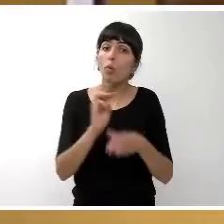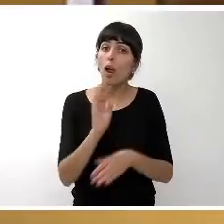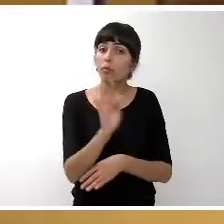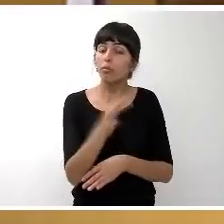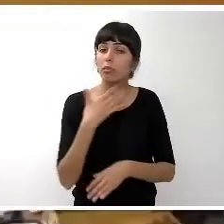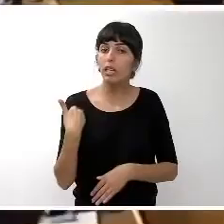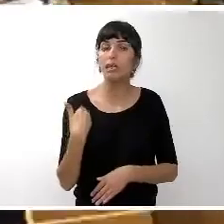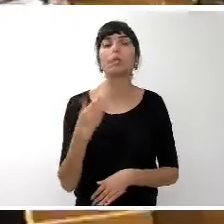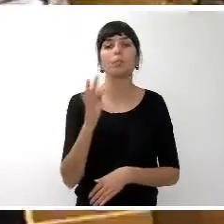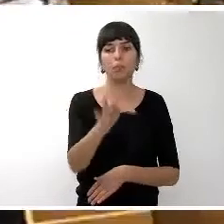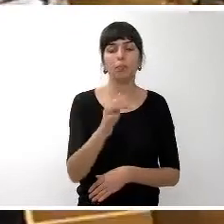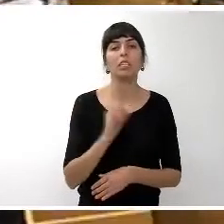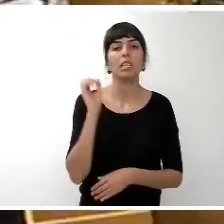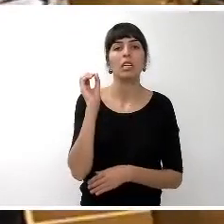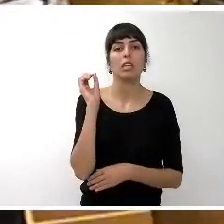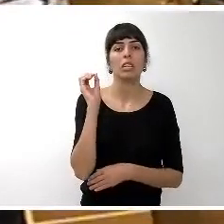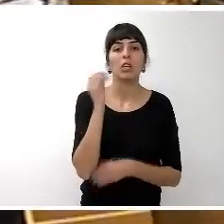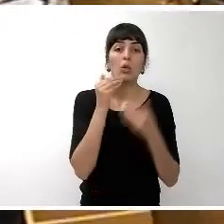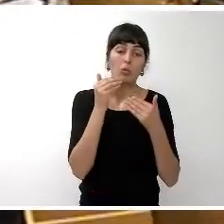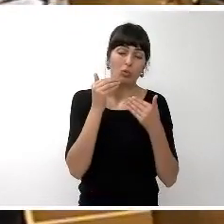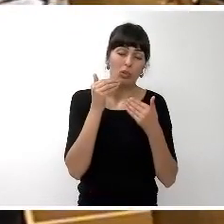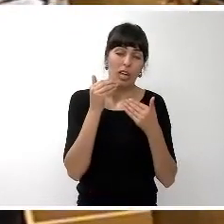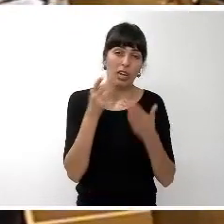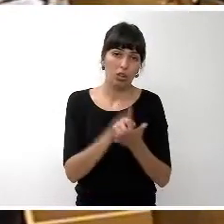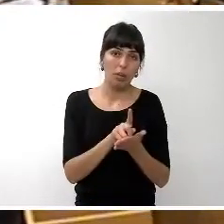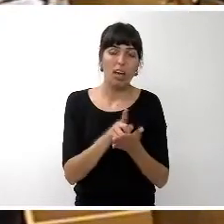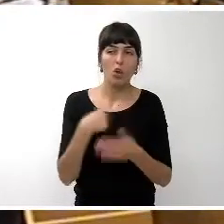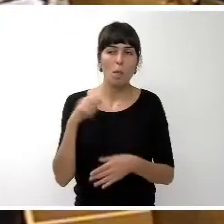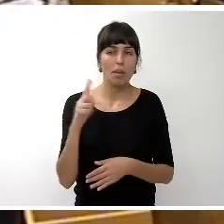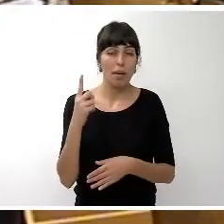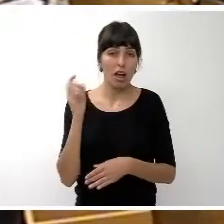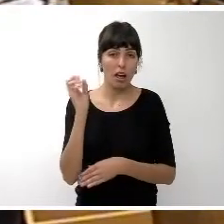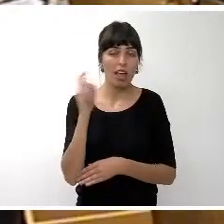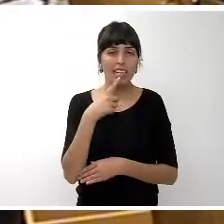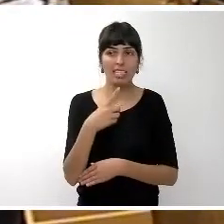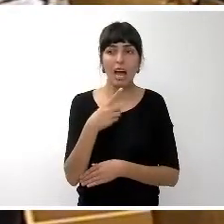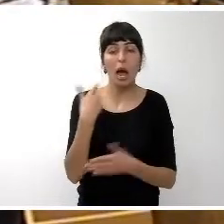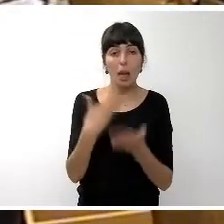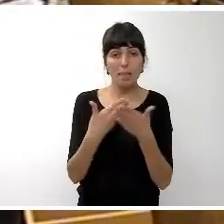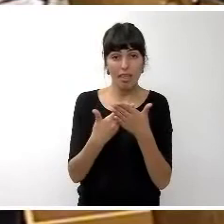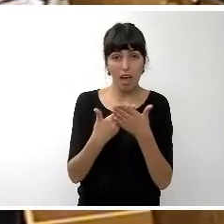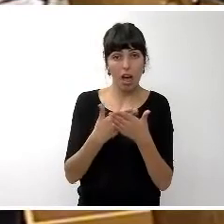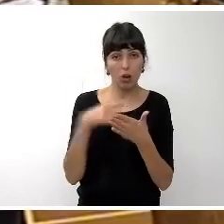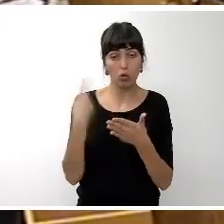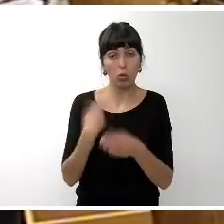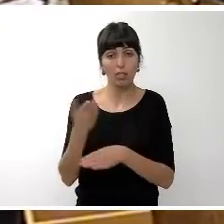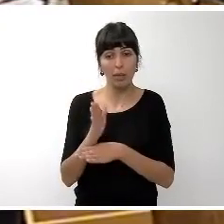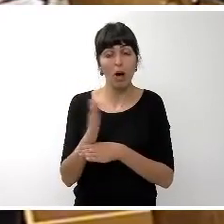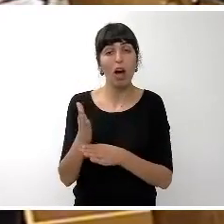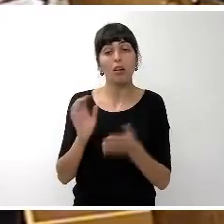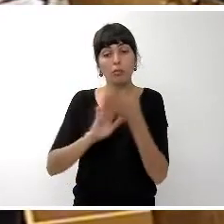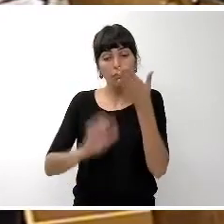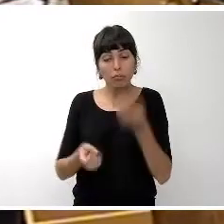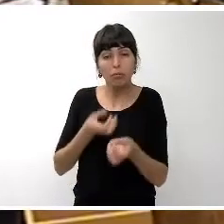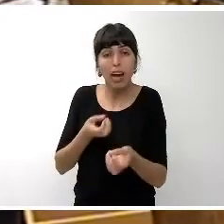muchas gracias nuevamente decía en mi primera intervención que antes de pasar a tratar las enmiendas que hemos presentado quería hablar un poco